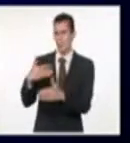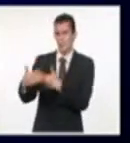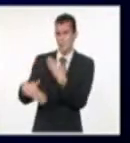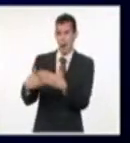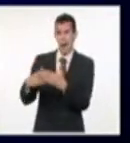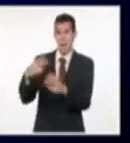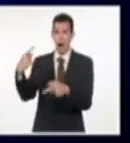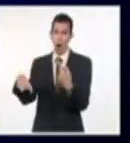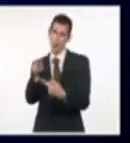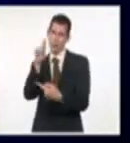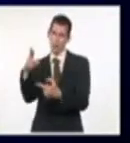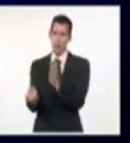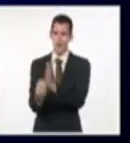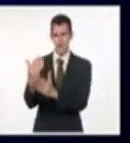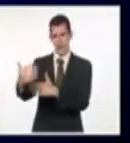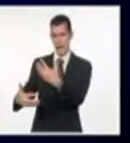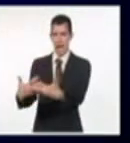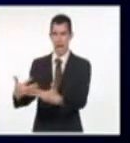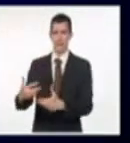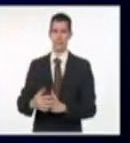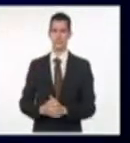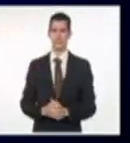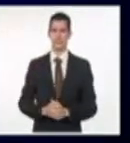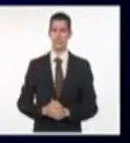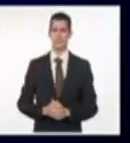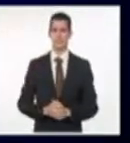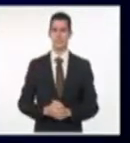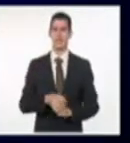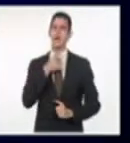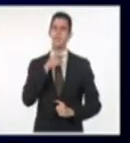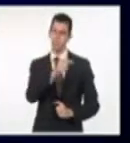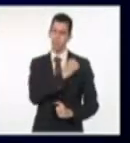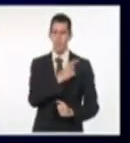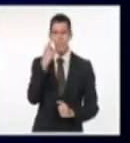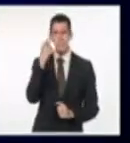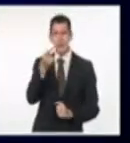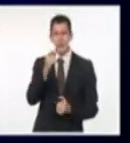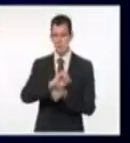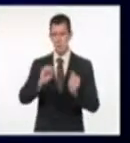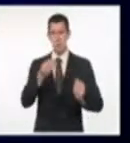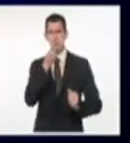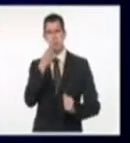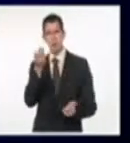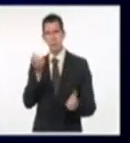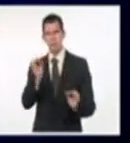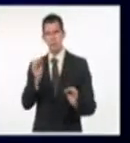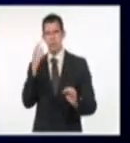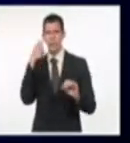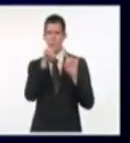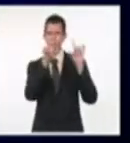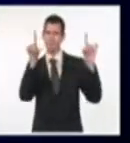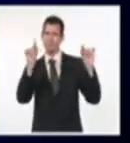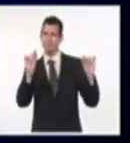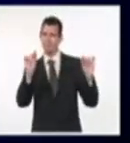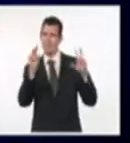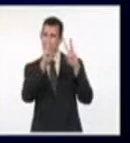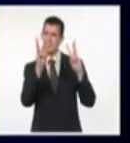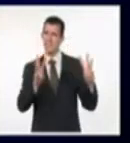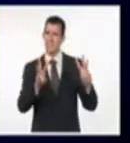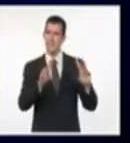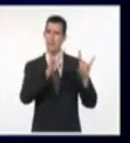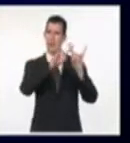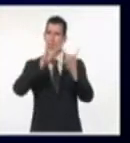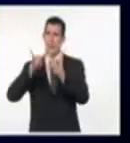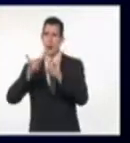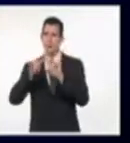terminemos, vayan a cualquiera de estas tres páginas y descarguenlo completo, para que puedan tenerlo ustedes ahí y estudiarlo. En nuestra